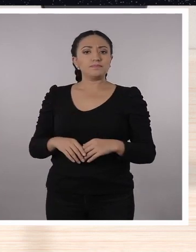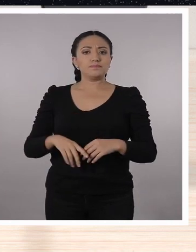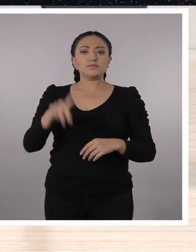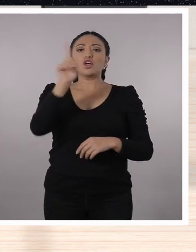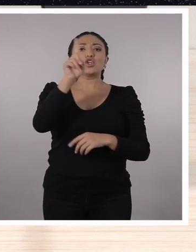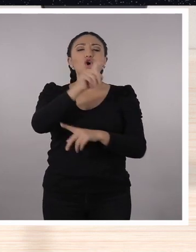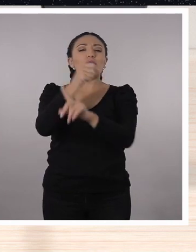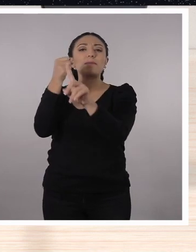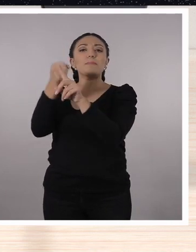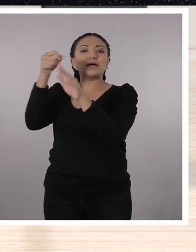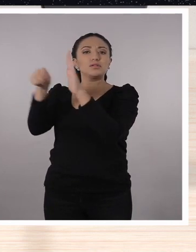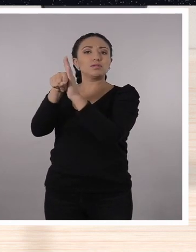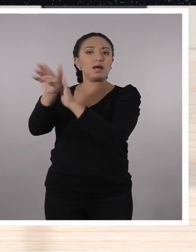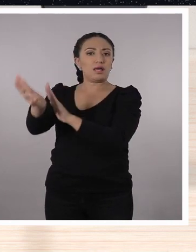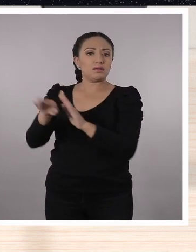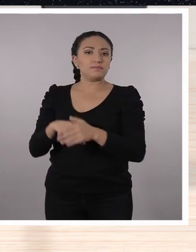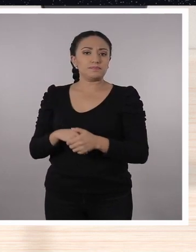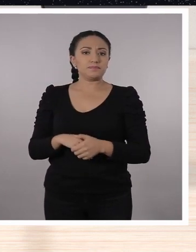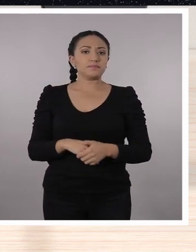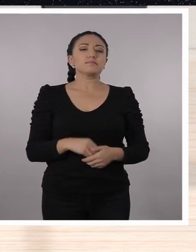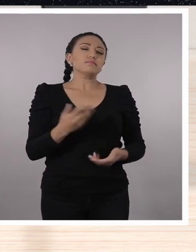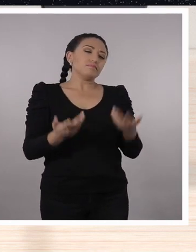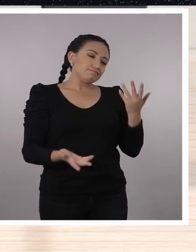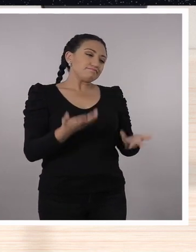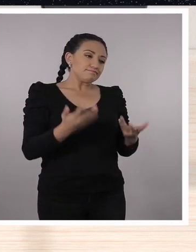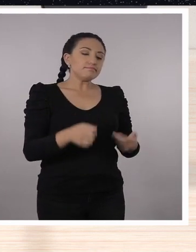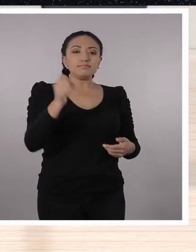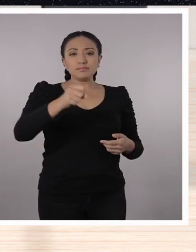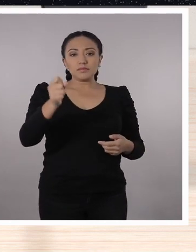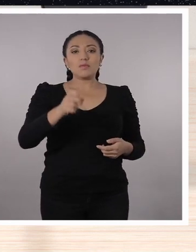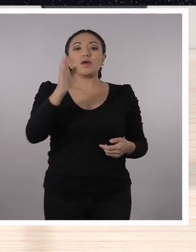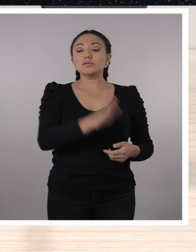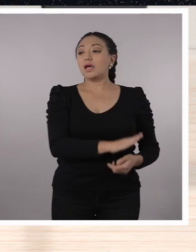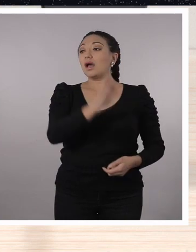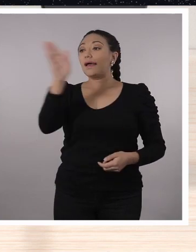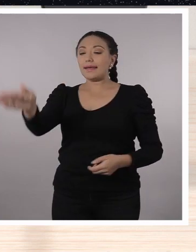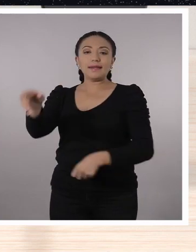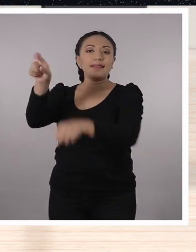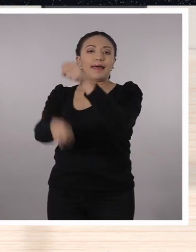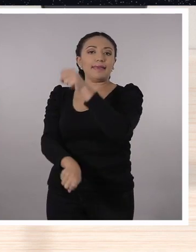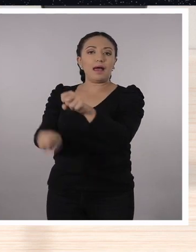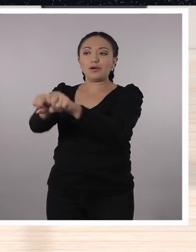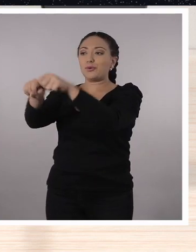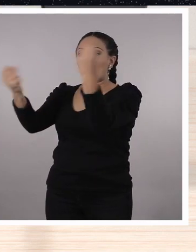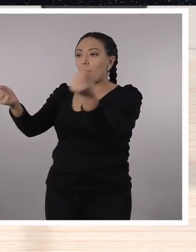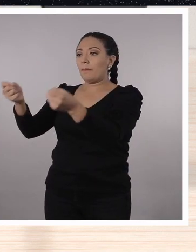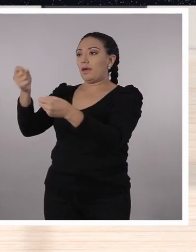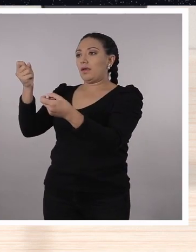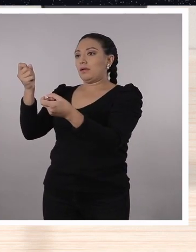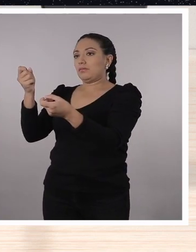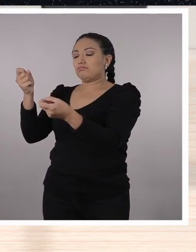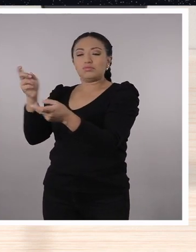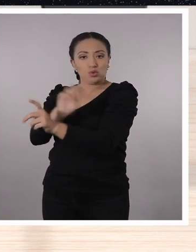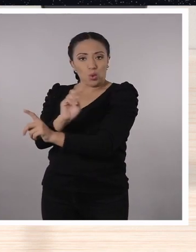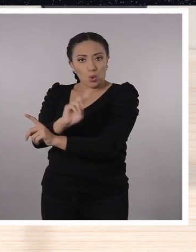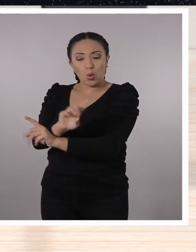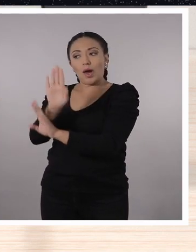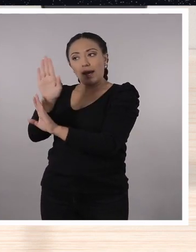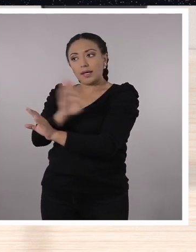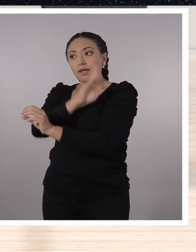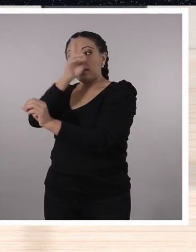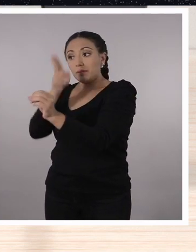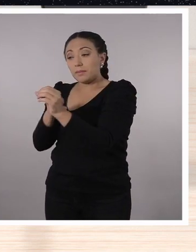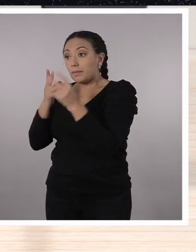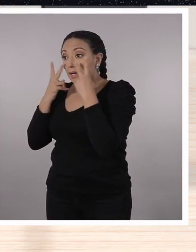no generar un impacto negativo. Claro, es decir, nosotros no debemos ir allá a interrumpir con la naturaleza, sino a formar